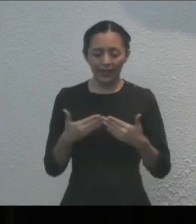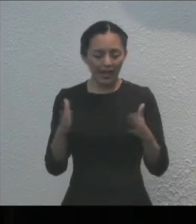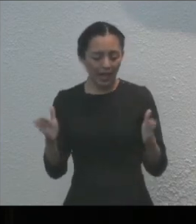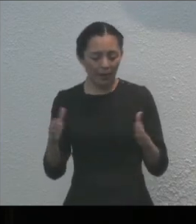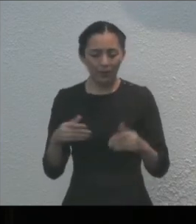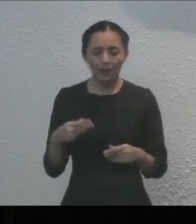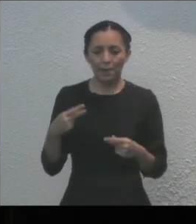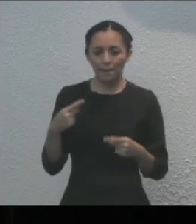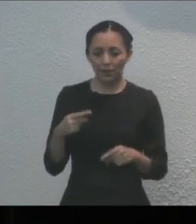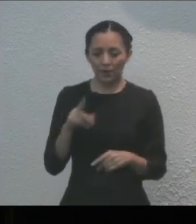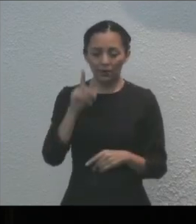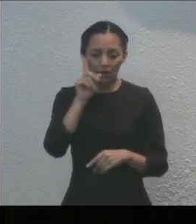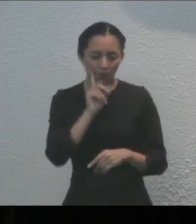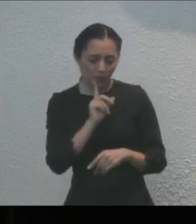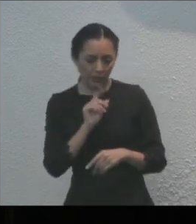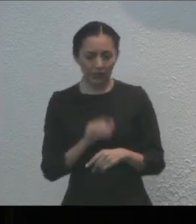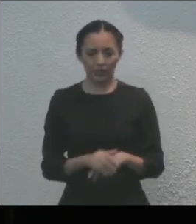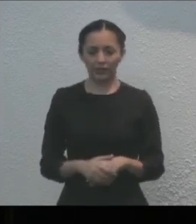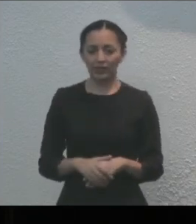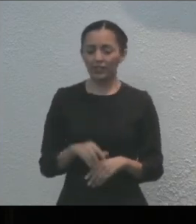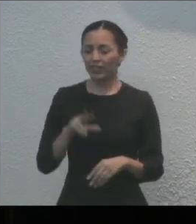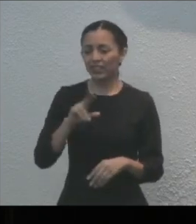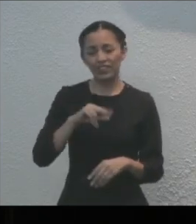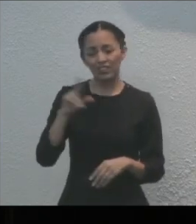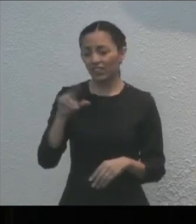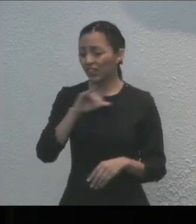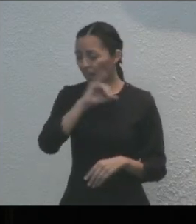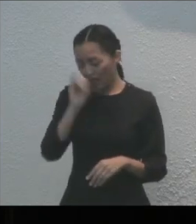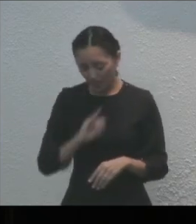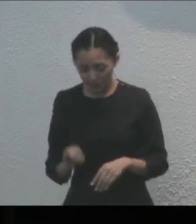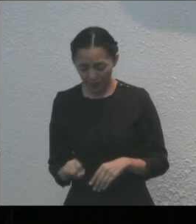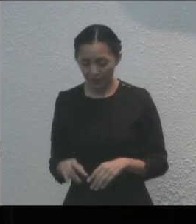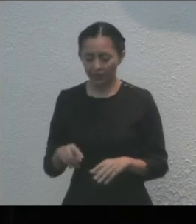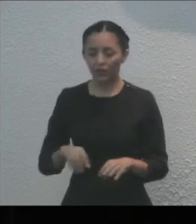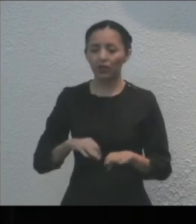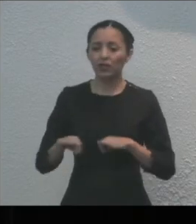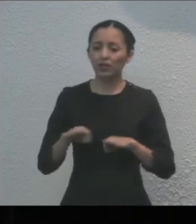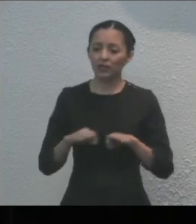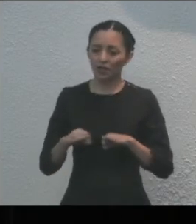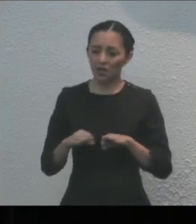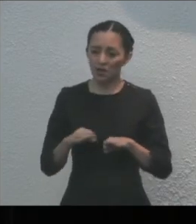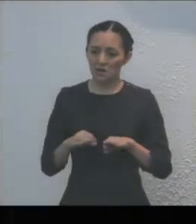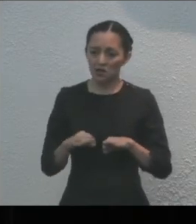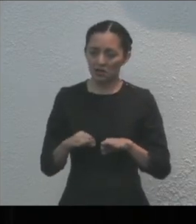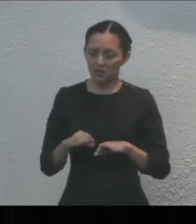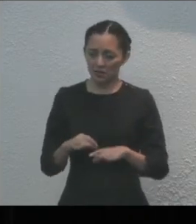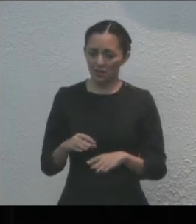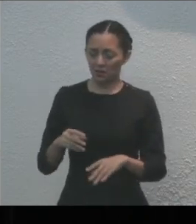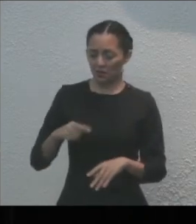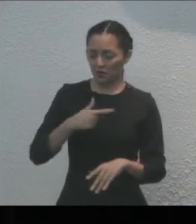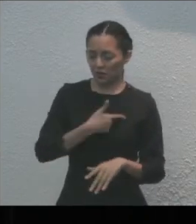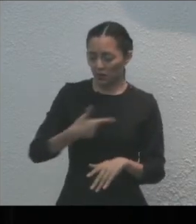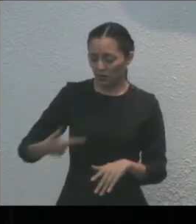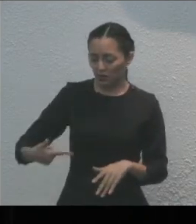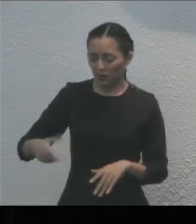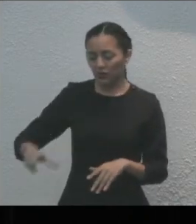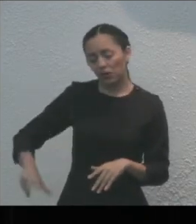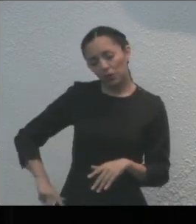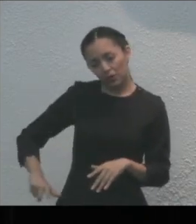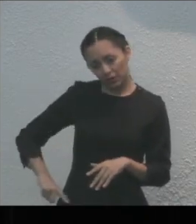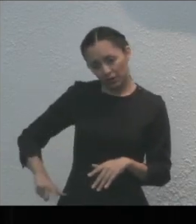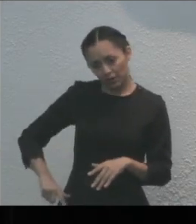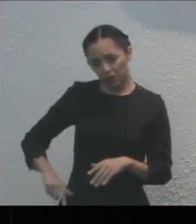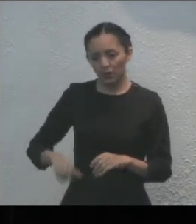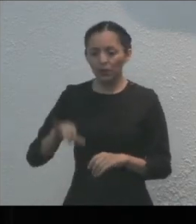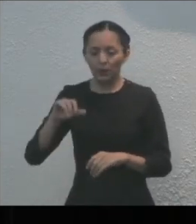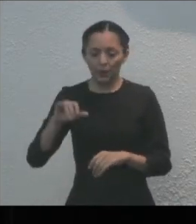entrega a una mujer que nunca ha estado en el servicio público, pero desde la iniciativa privada, desde las asociaciones civiles,